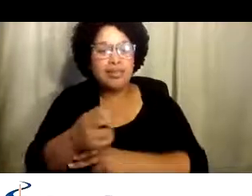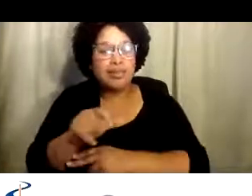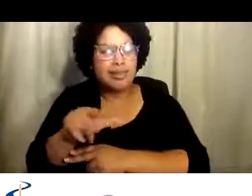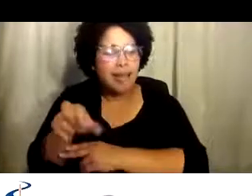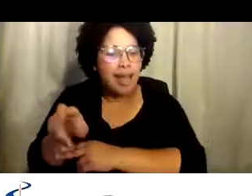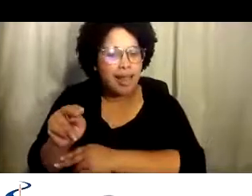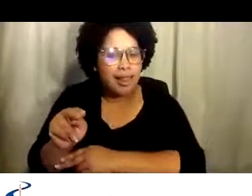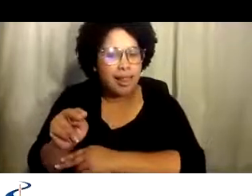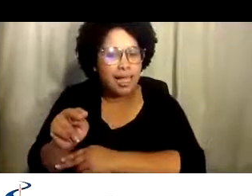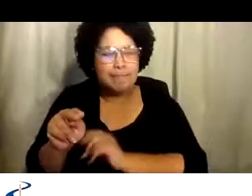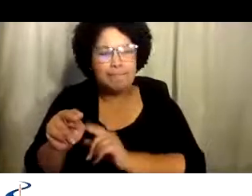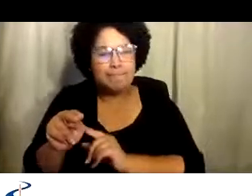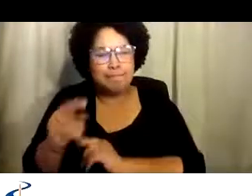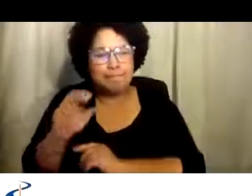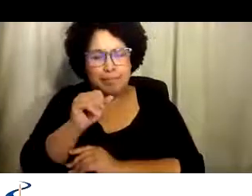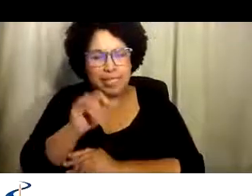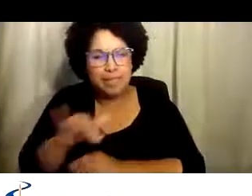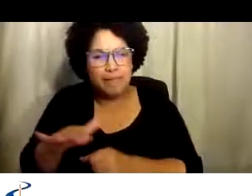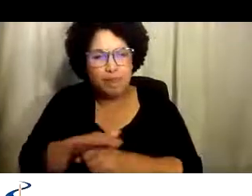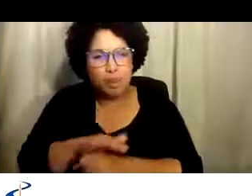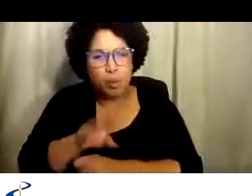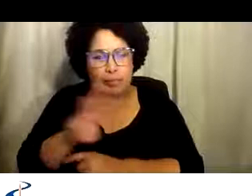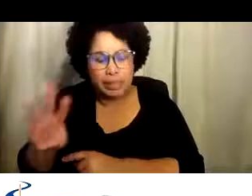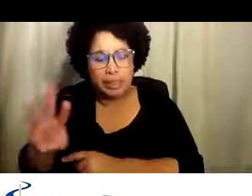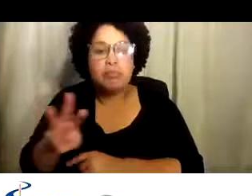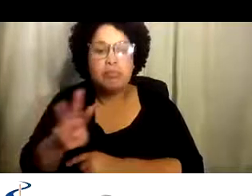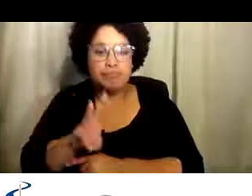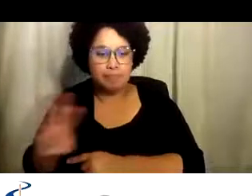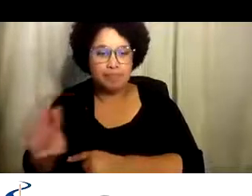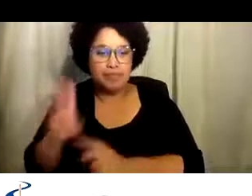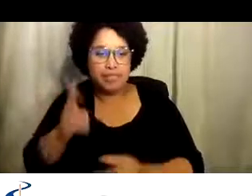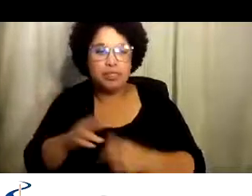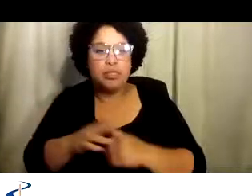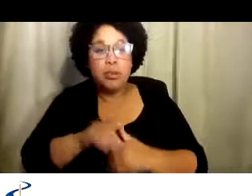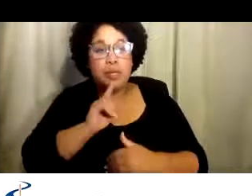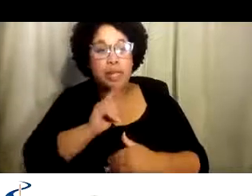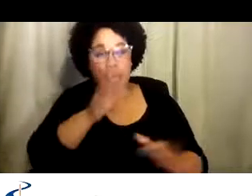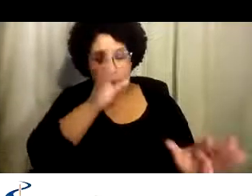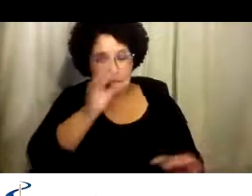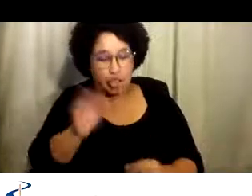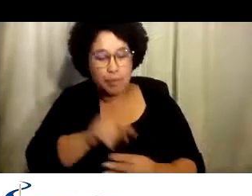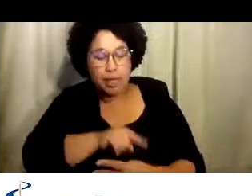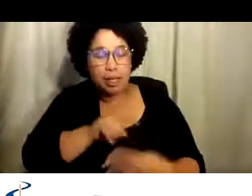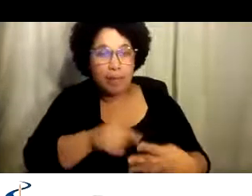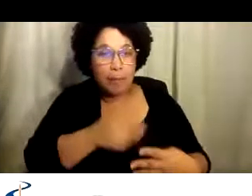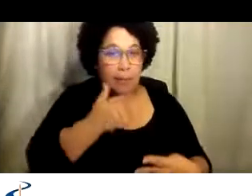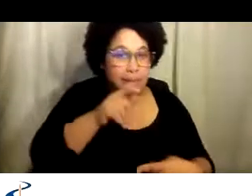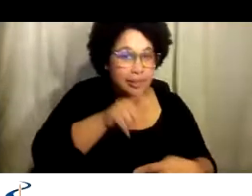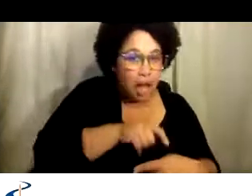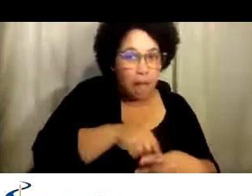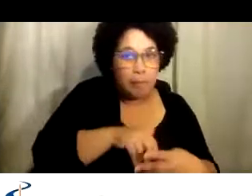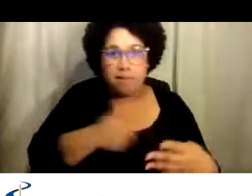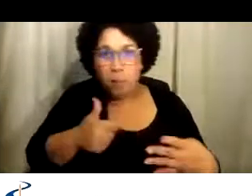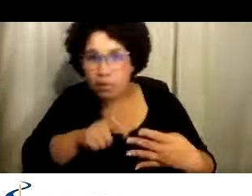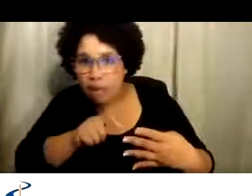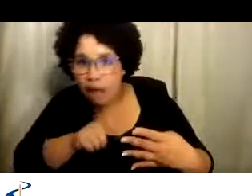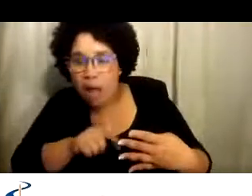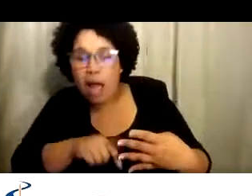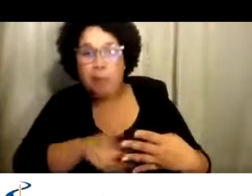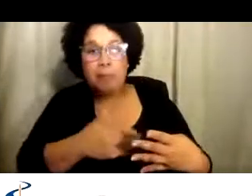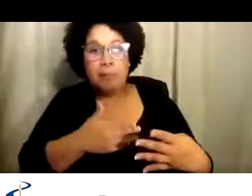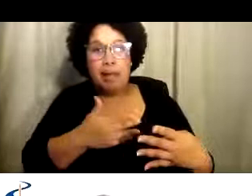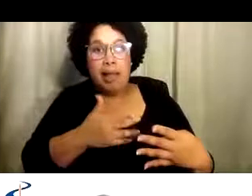Anderson's Associates. Usar ese perfil de toma de decisiones nos ayuda a terminar la hora mejor de hablar con una persona, la hora que